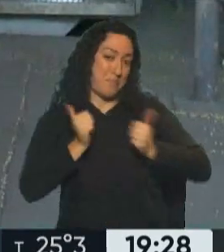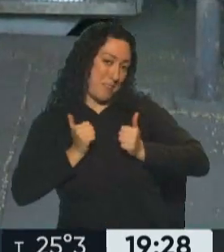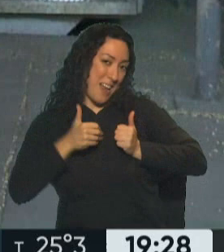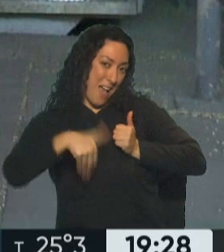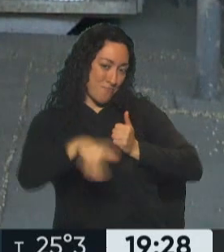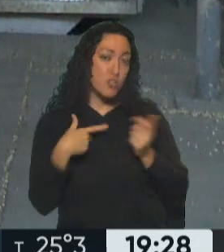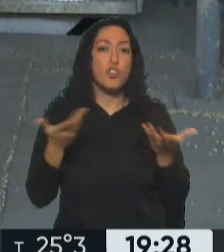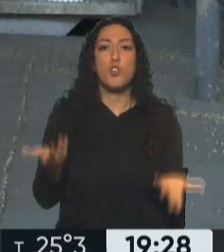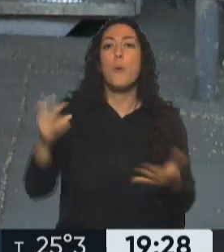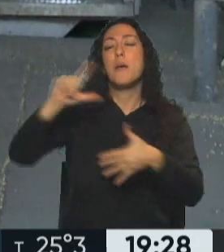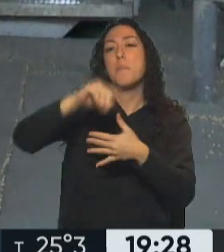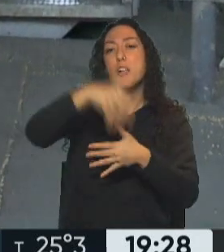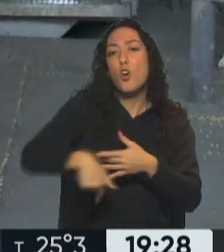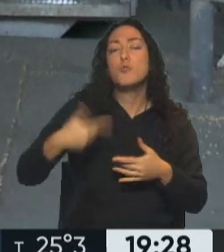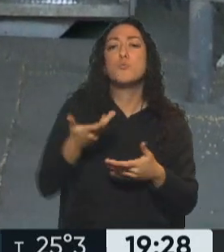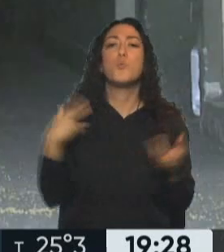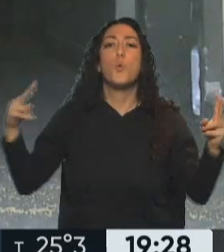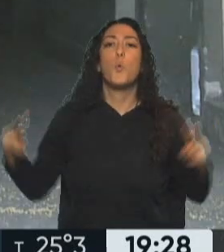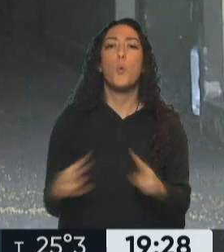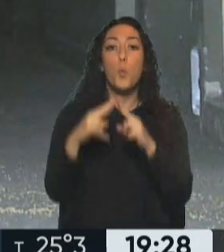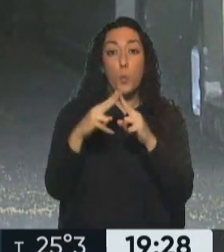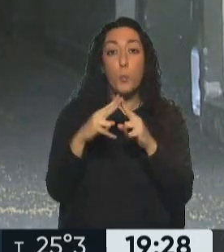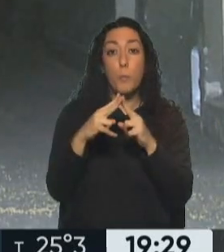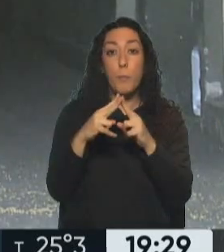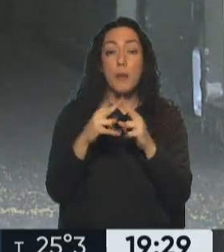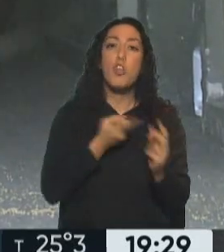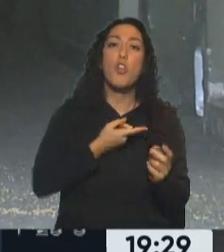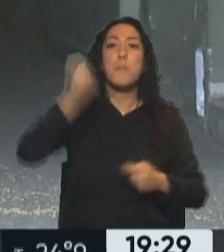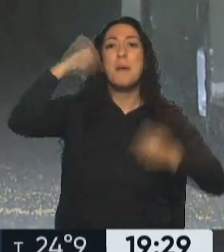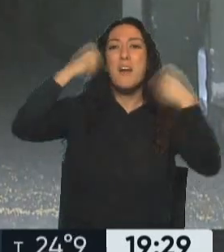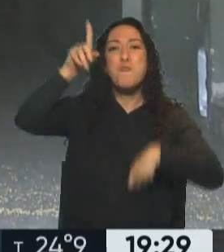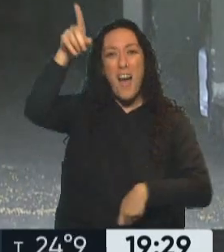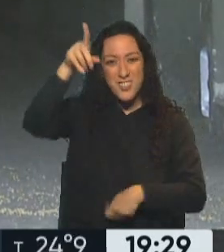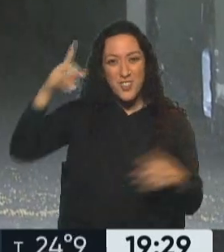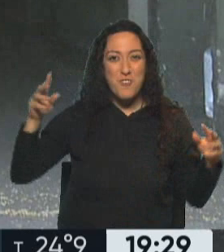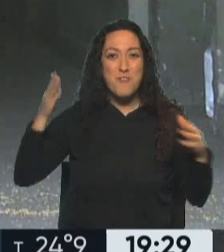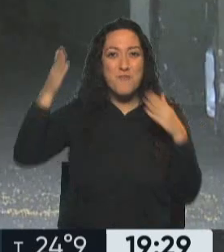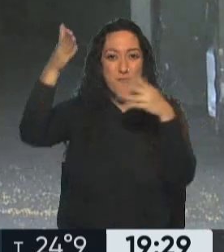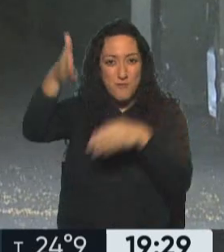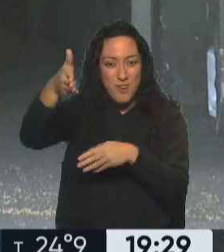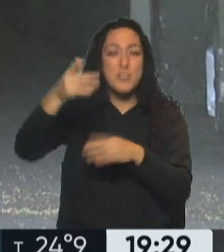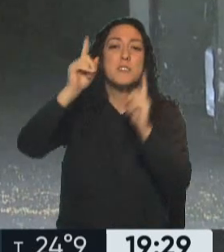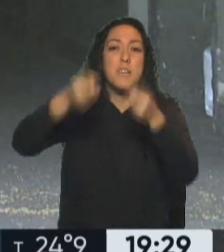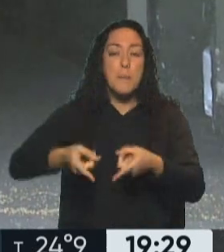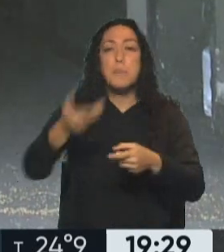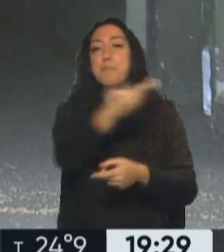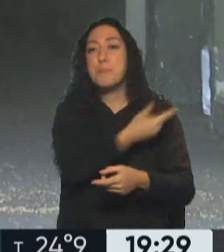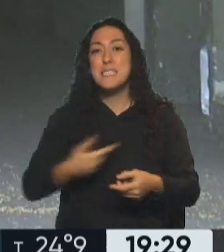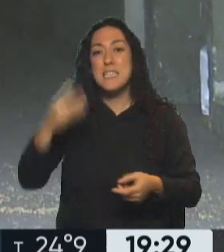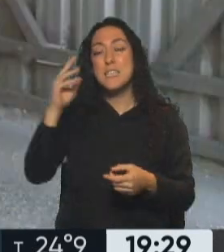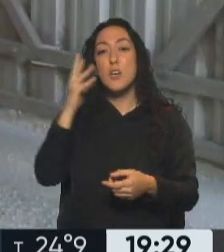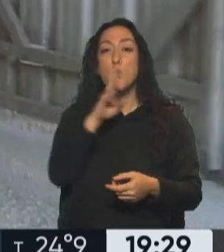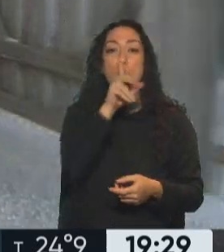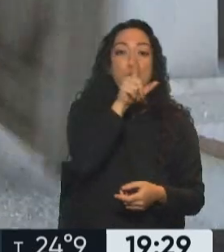de la cumbre del Mercosur que se realizó justamente en territorio paraguayo. Vamos a estar hablando también de la visita del presidente de Rusia,